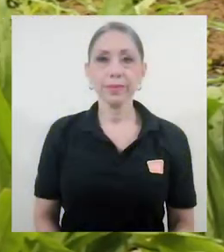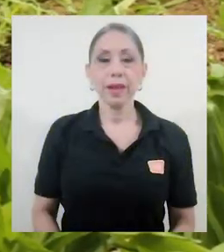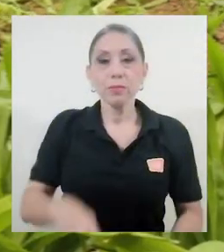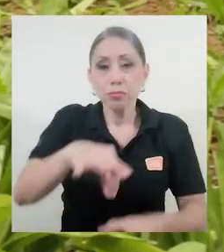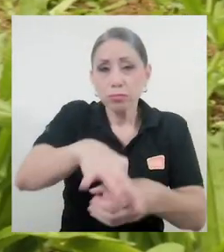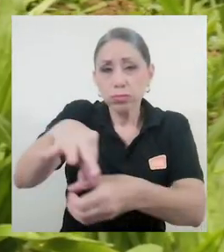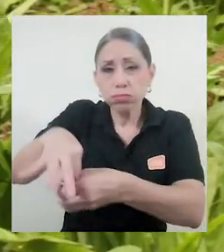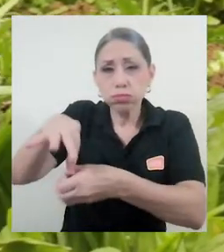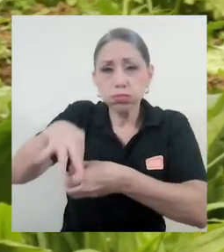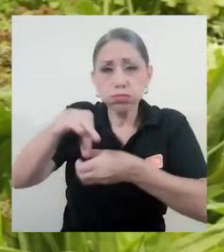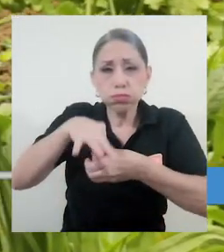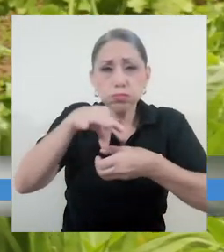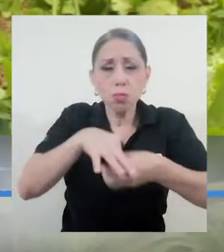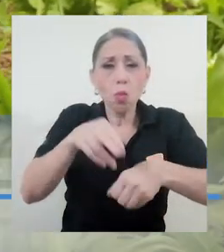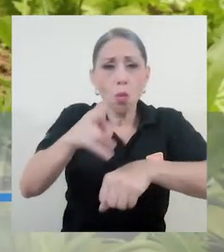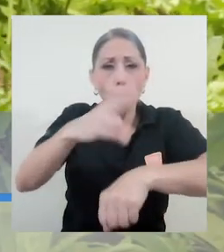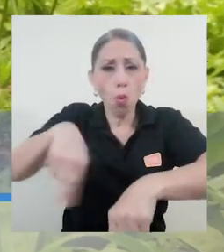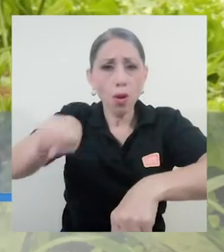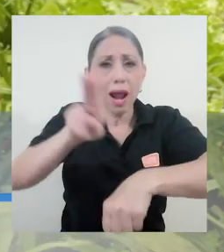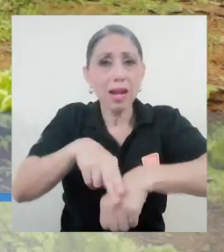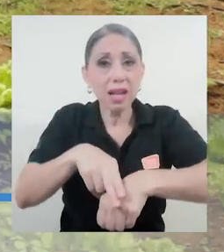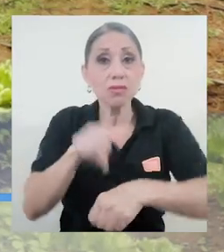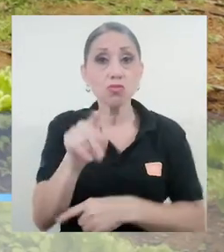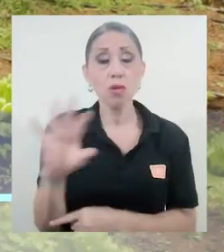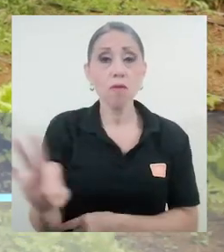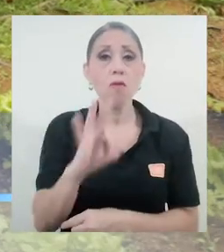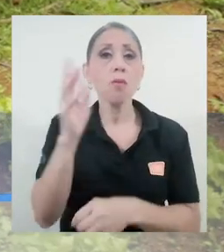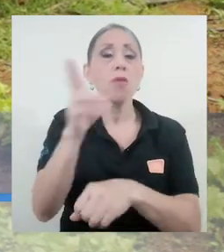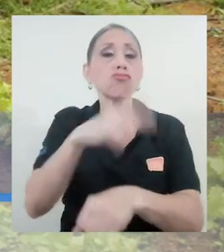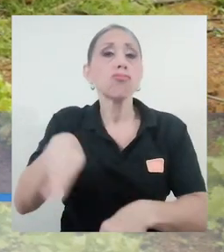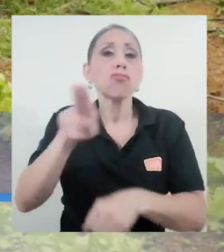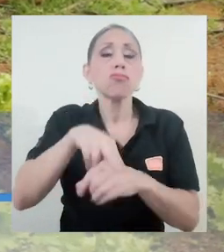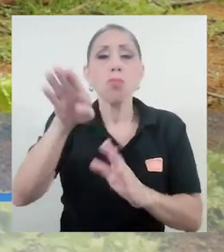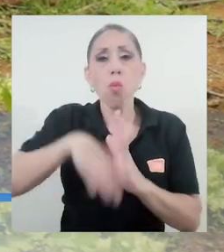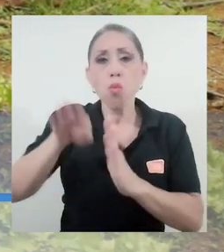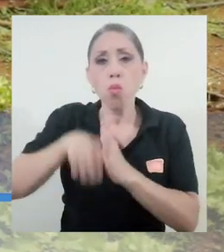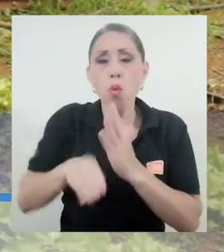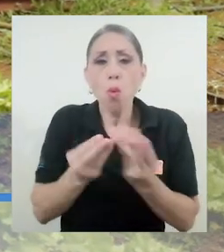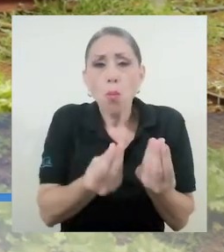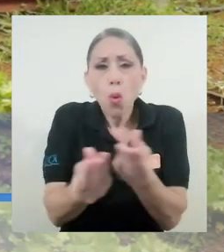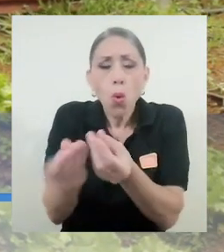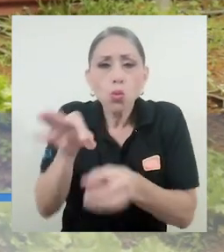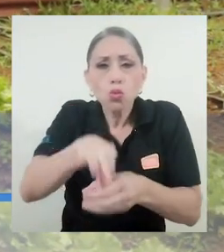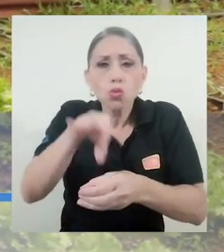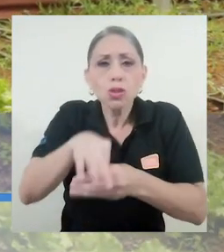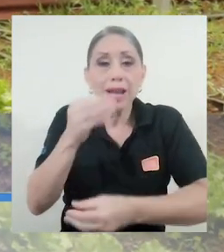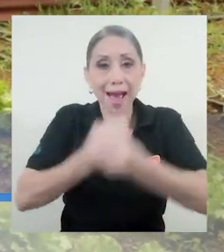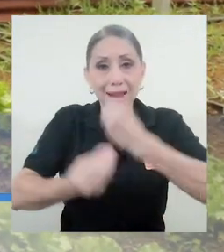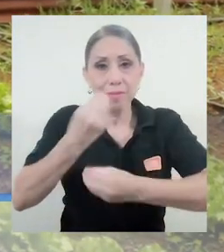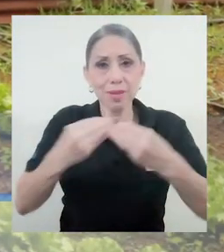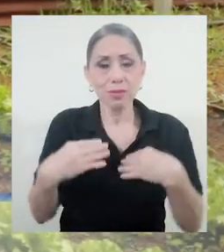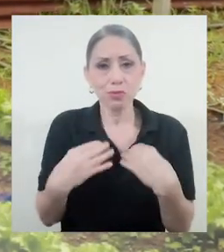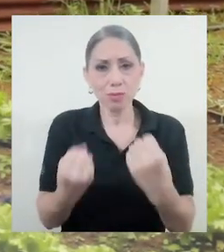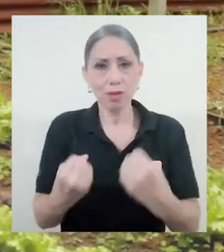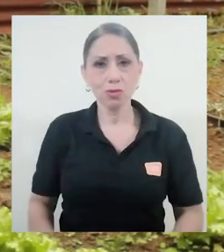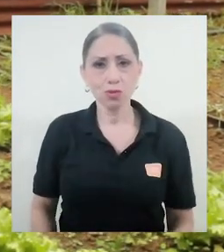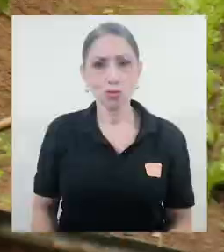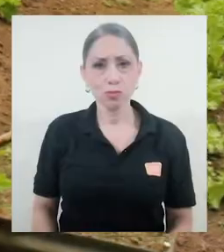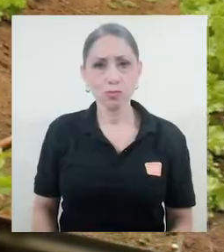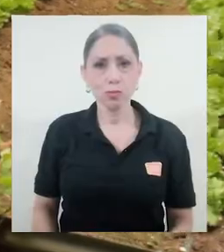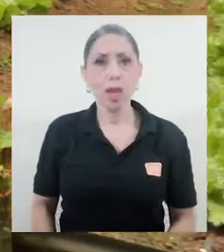Las huertas orgánicas se han convertido en una forma natural y económica de producir alimentos sanos.